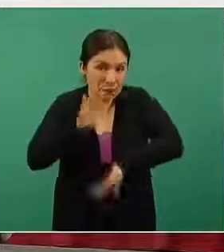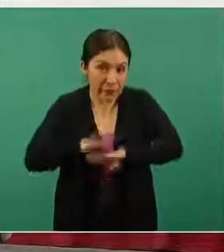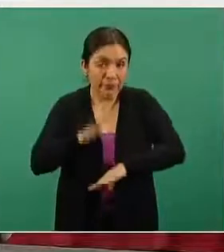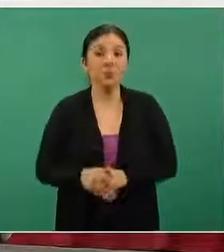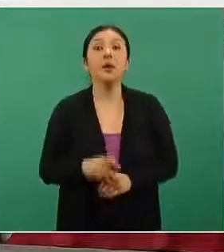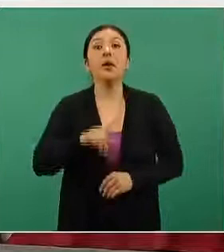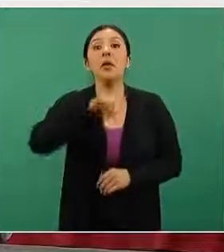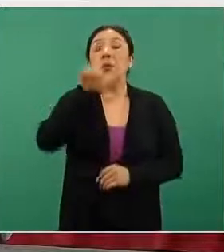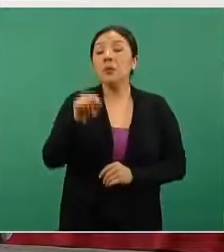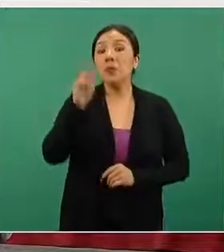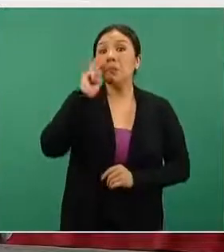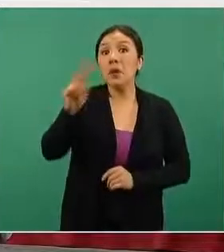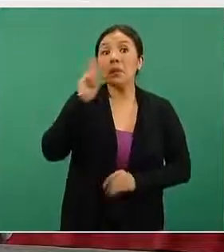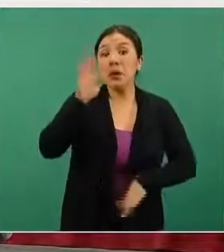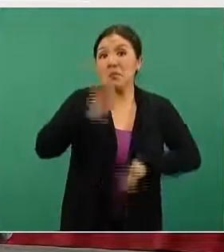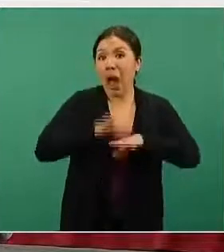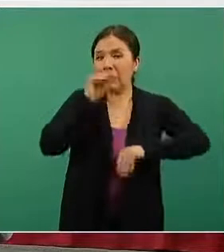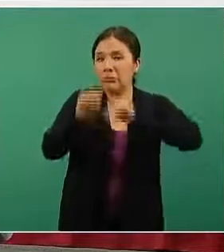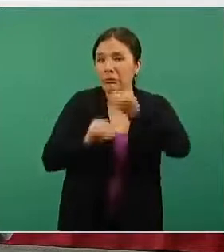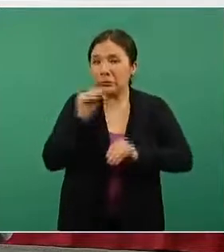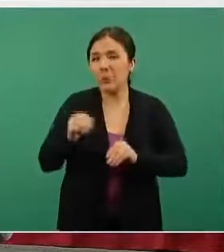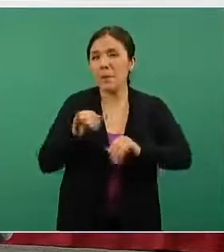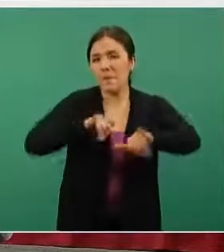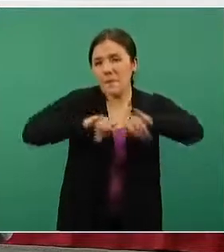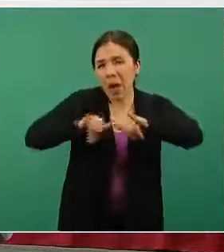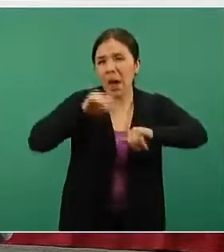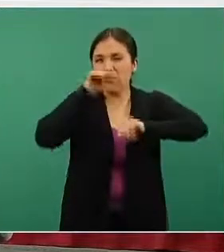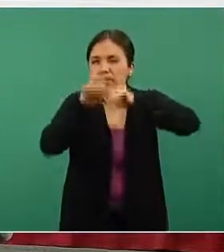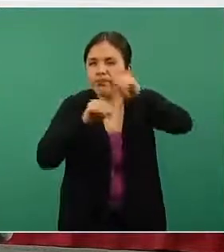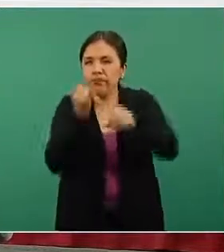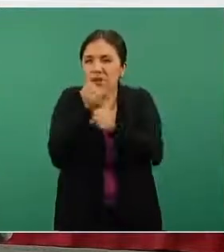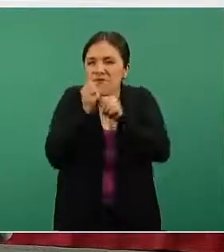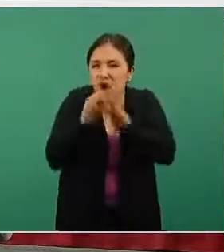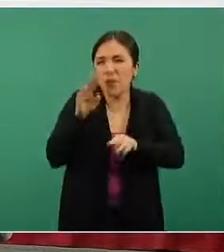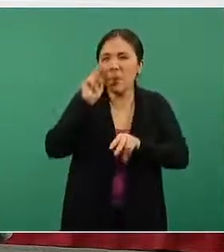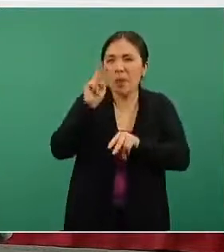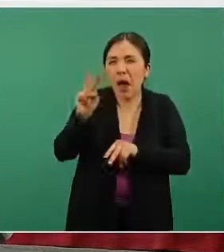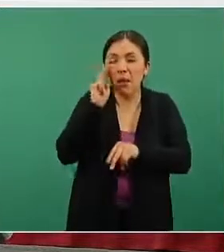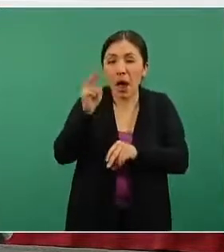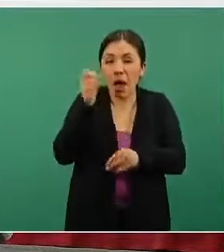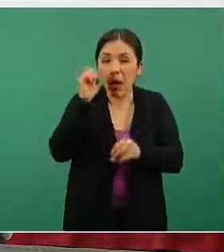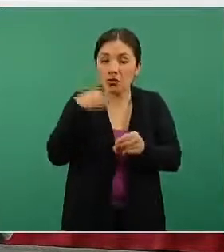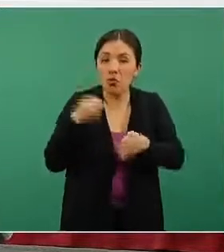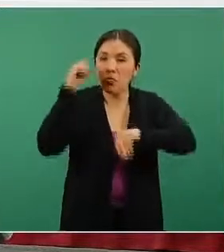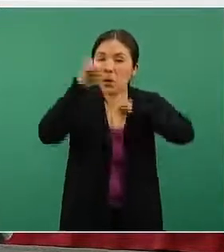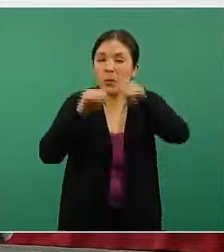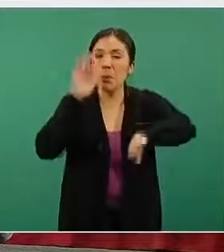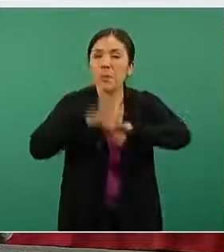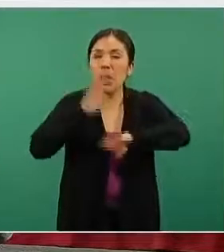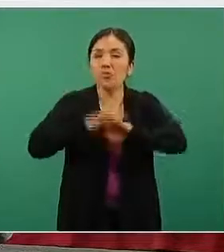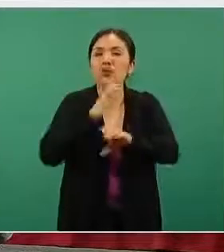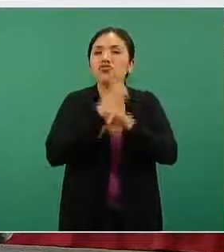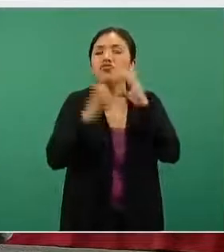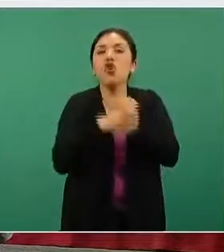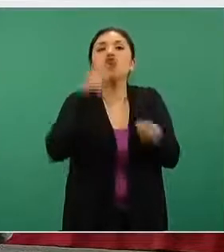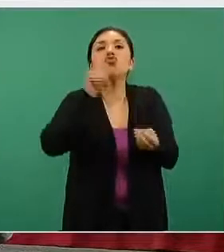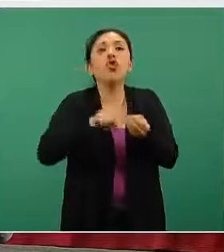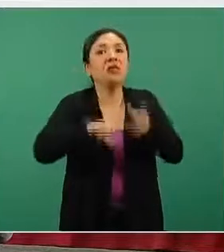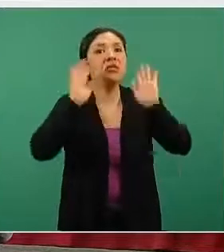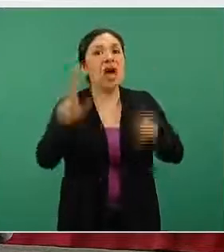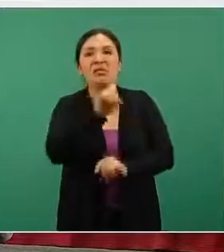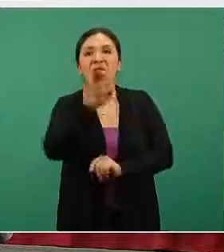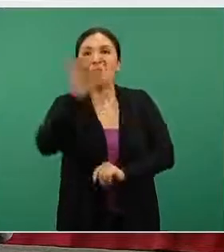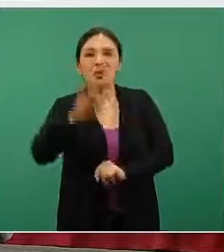Conforme vayamos refinando el mapa y los informes visuales, vamos a ir precisando esos elementos, dónde ya se terminó,